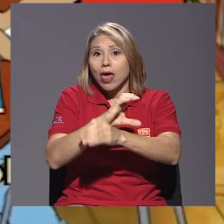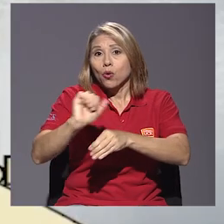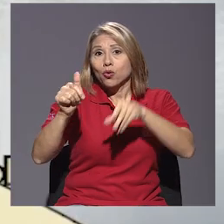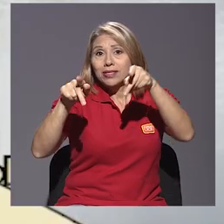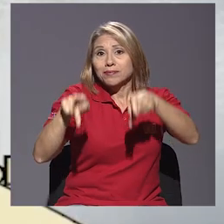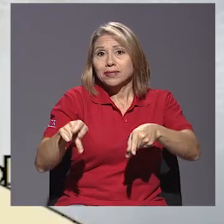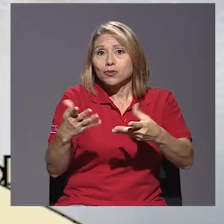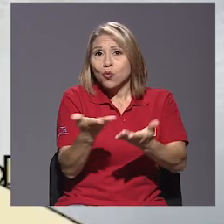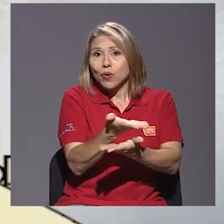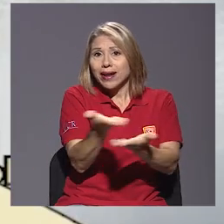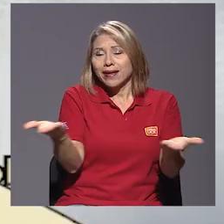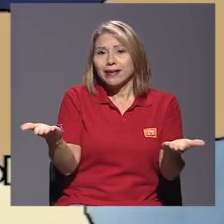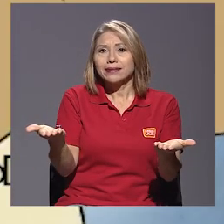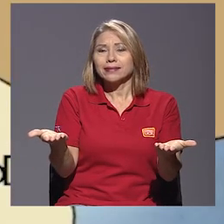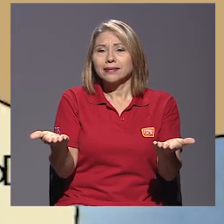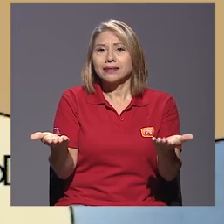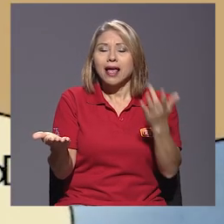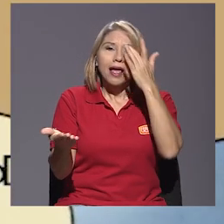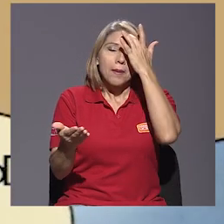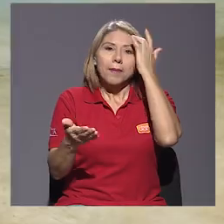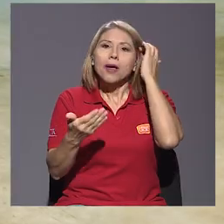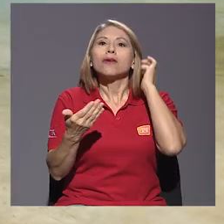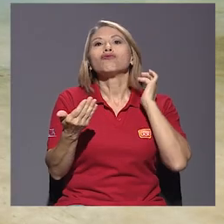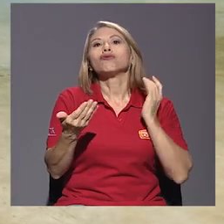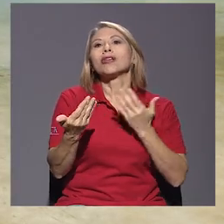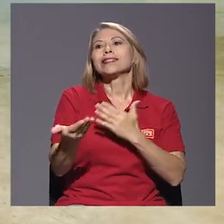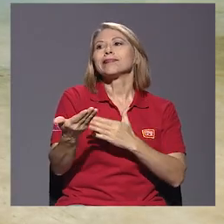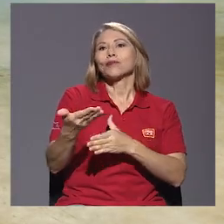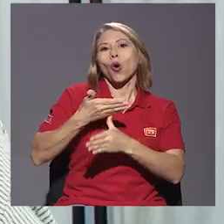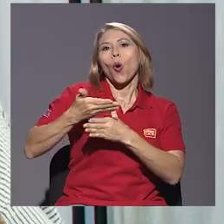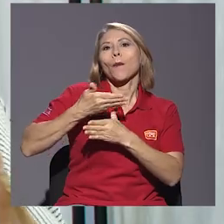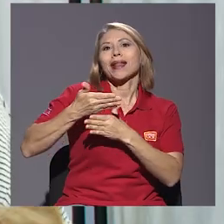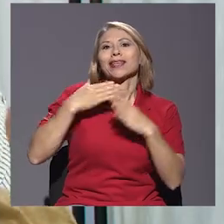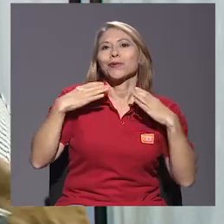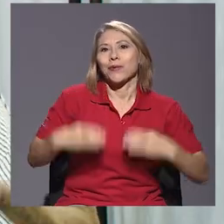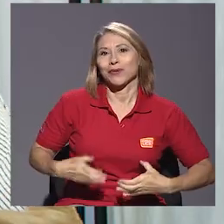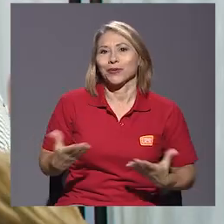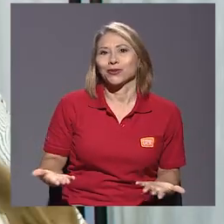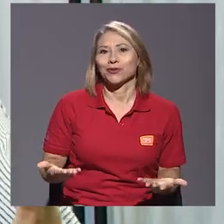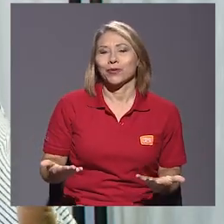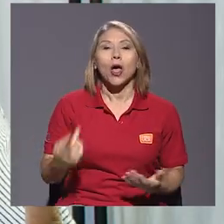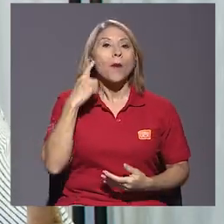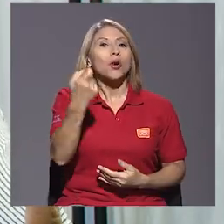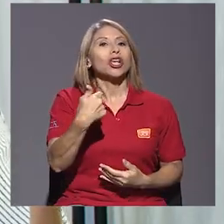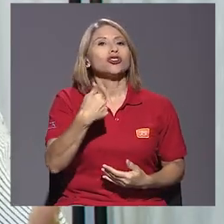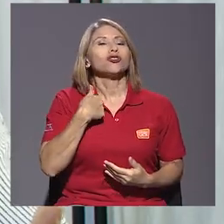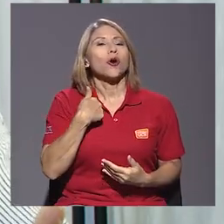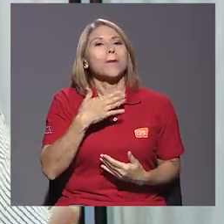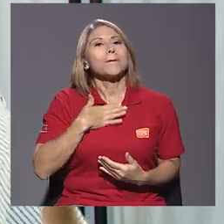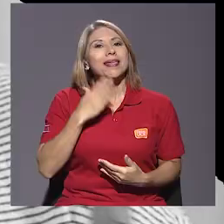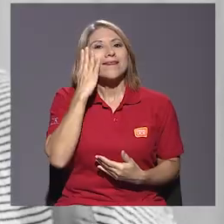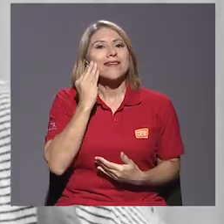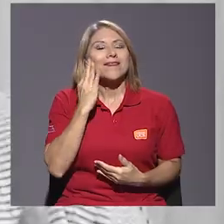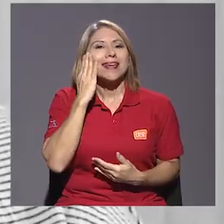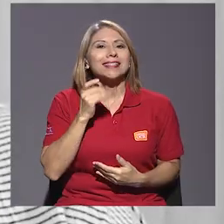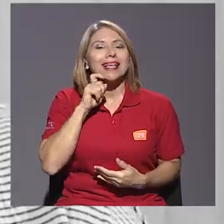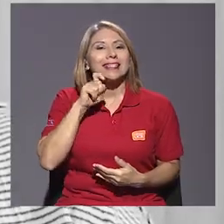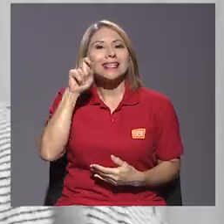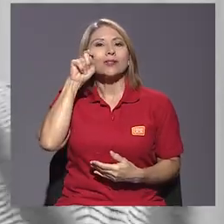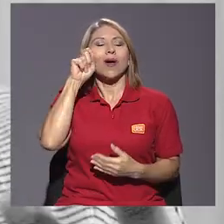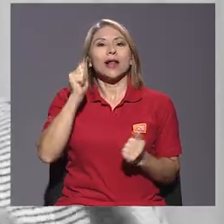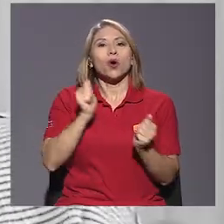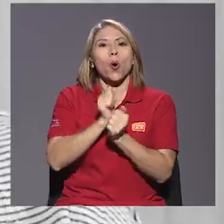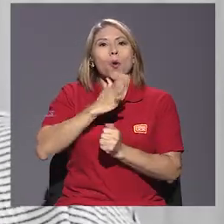otras personas cuando se trata de compartir cuerpos. Porque yo voy a mi vivencia sexual conmigo,